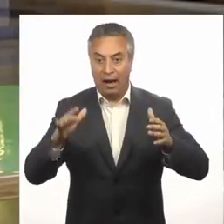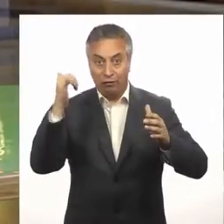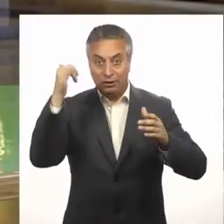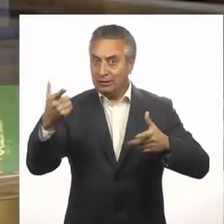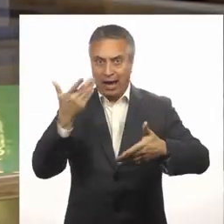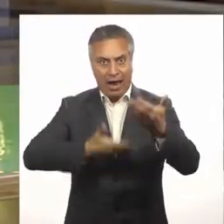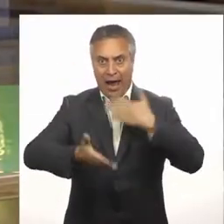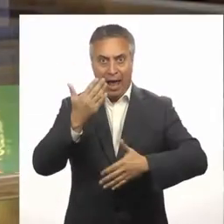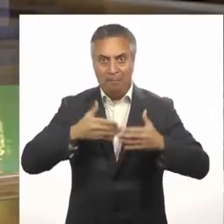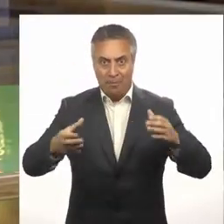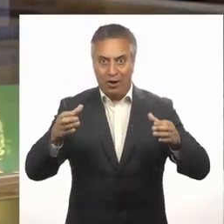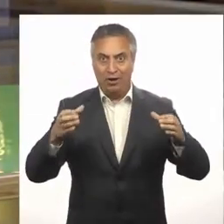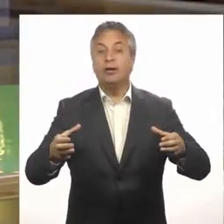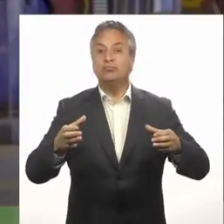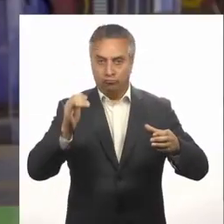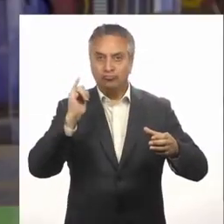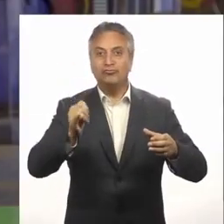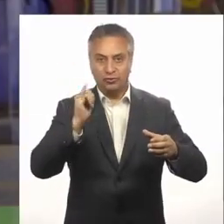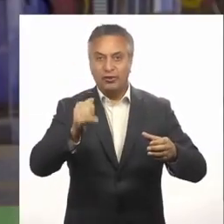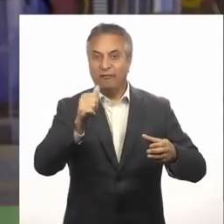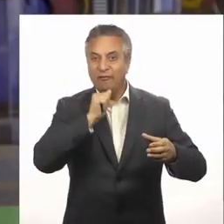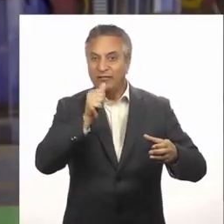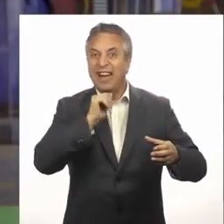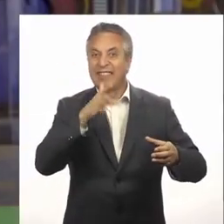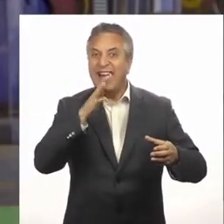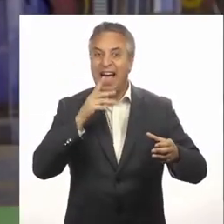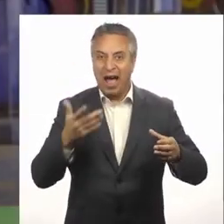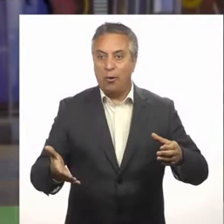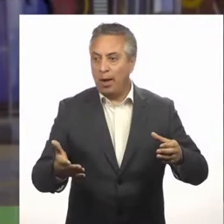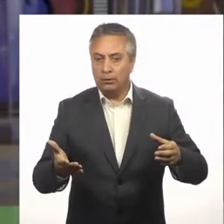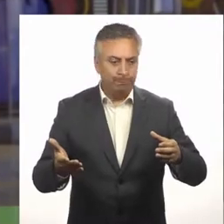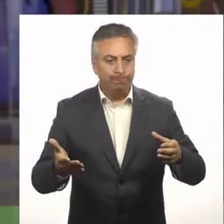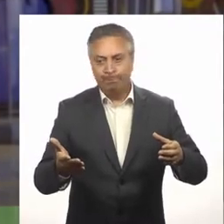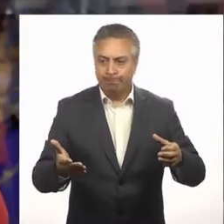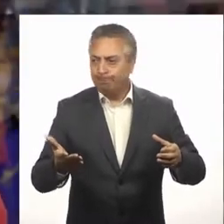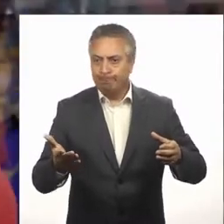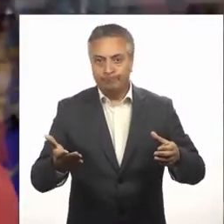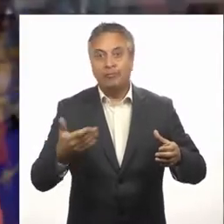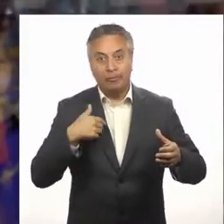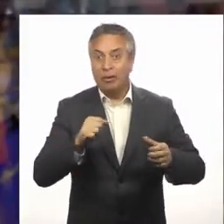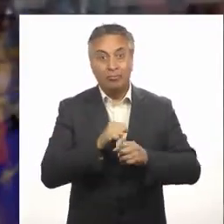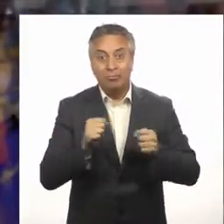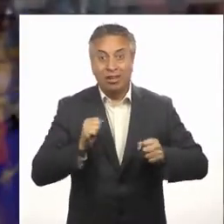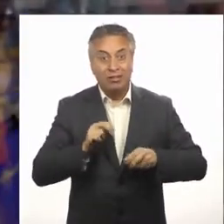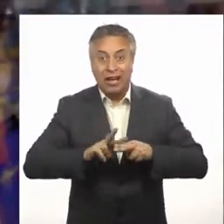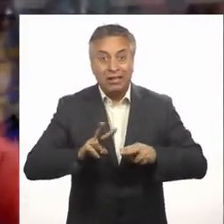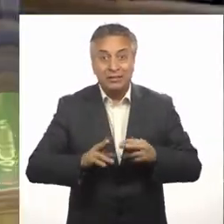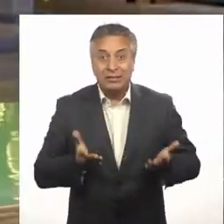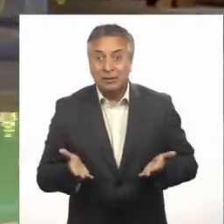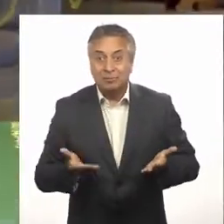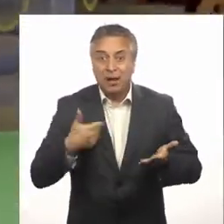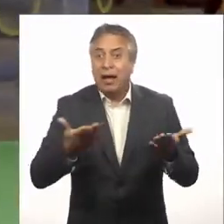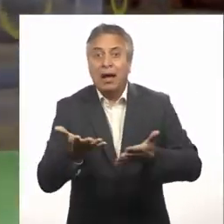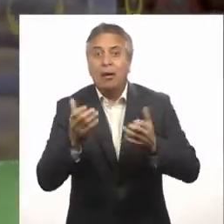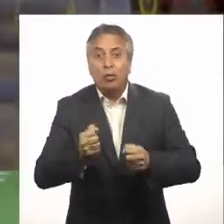Pero sí, creo que les falta agua. Pero, no puedo hacerlo. ¿Qué puedo hacer?